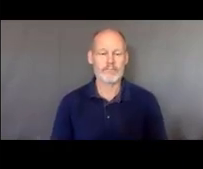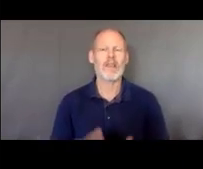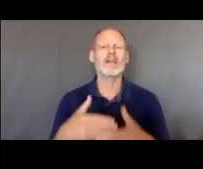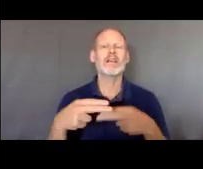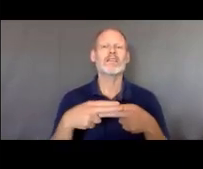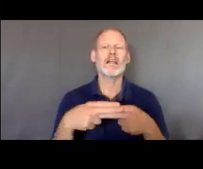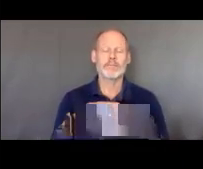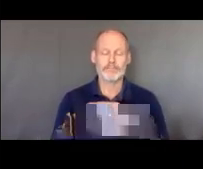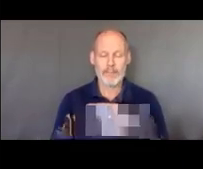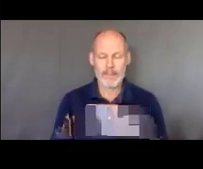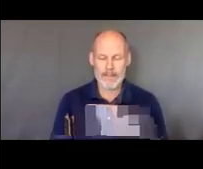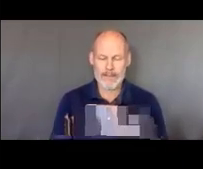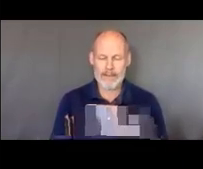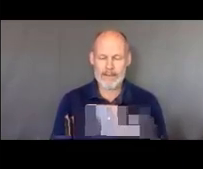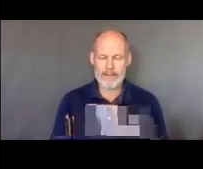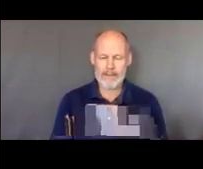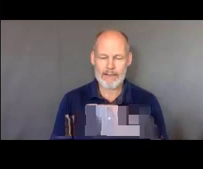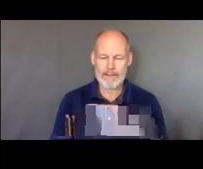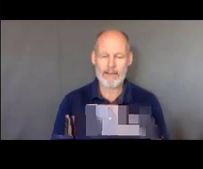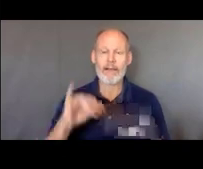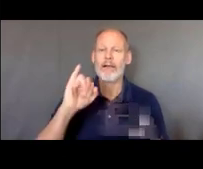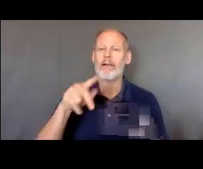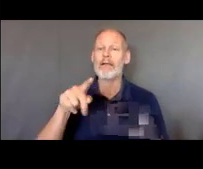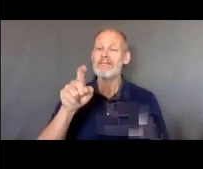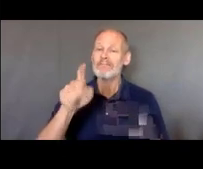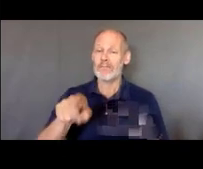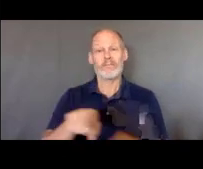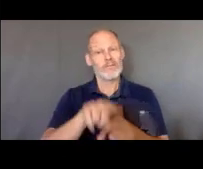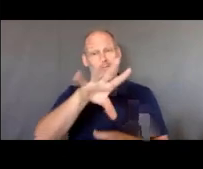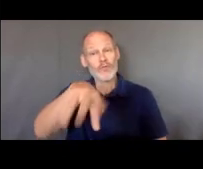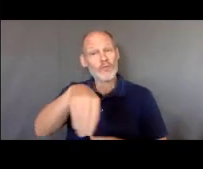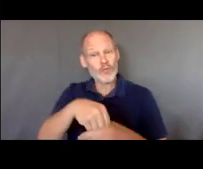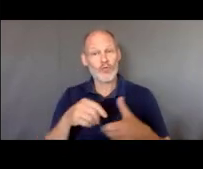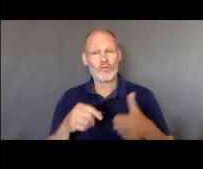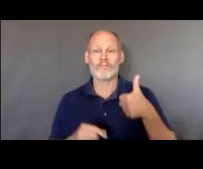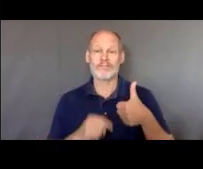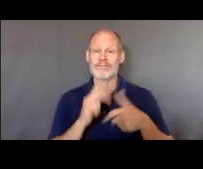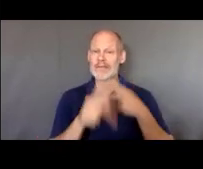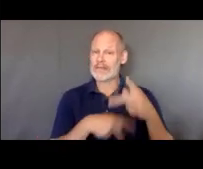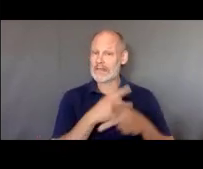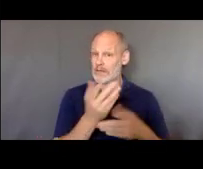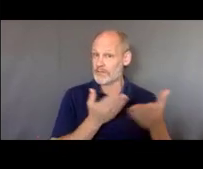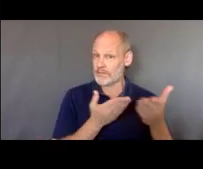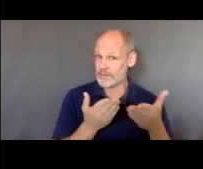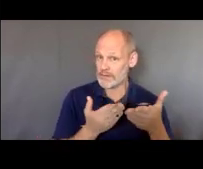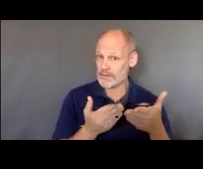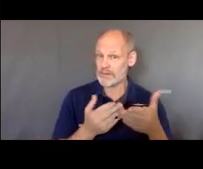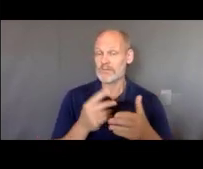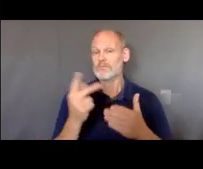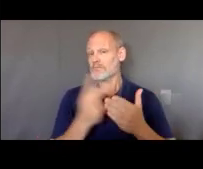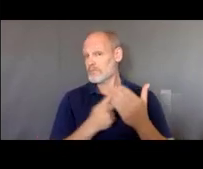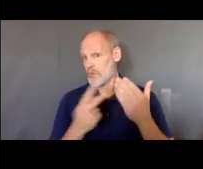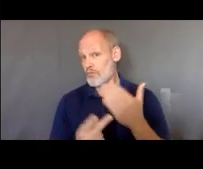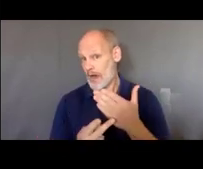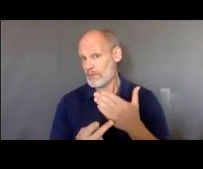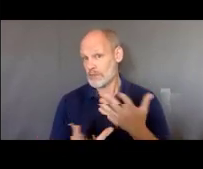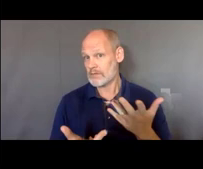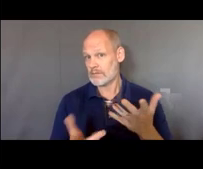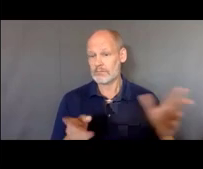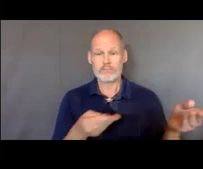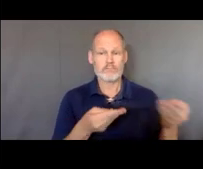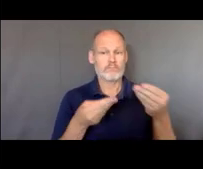tienen que incluir información sobre los tipos de servicios y programas que se van a proporcionar al